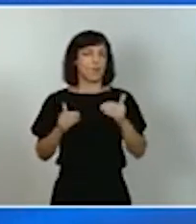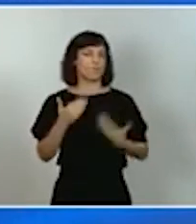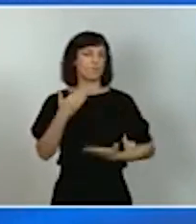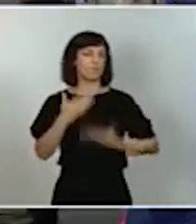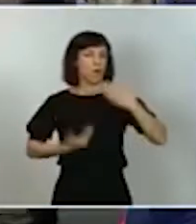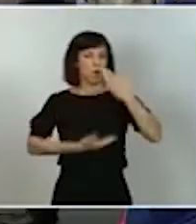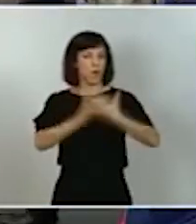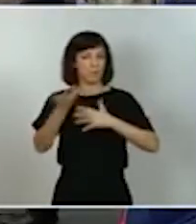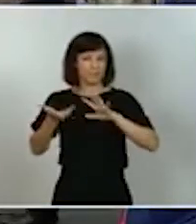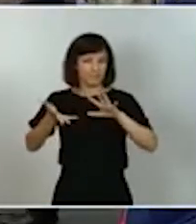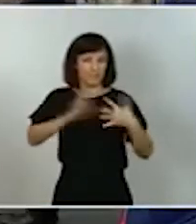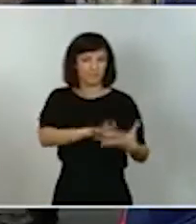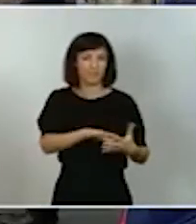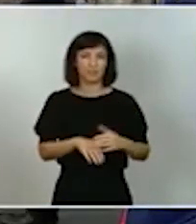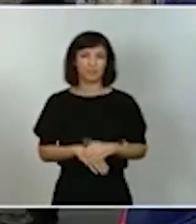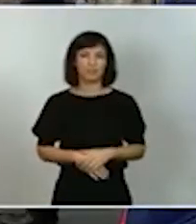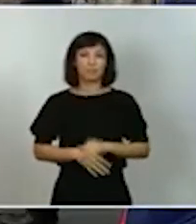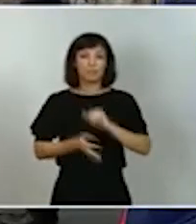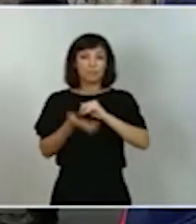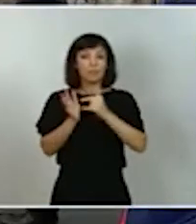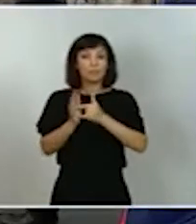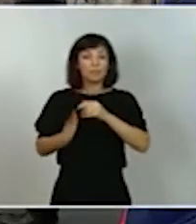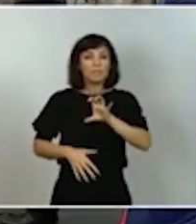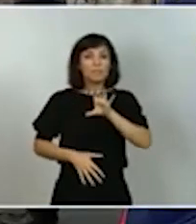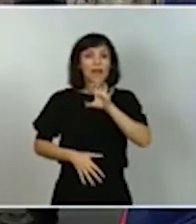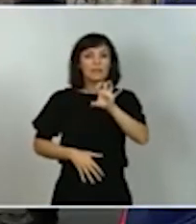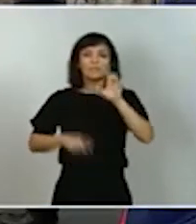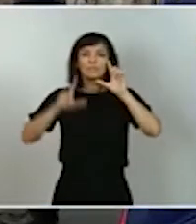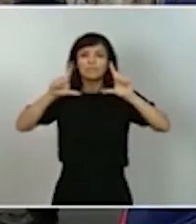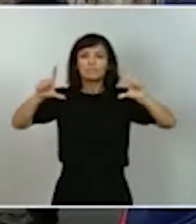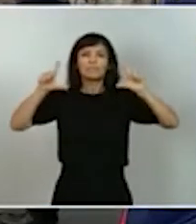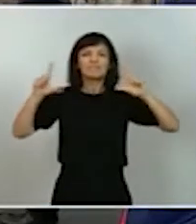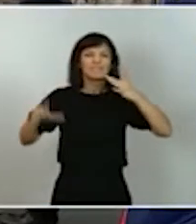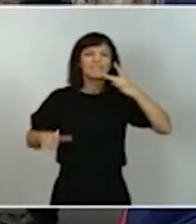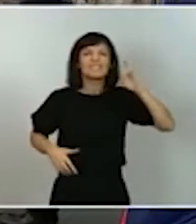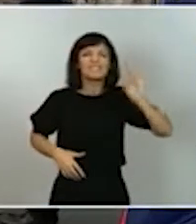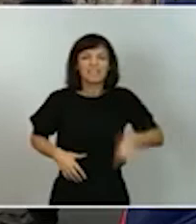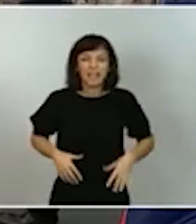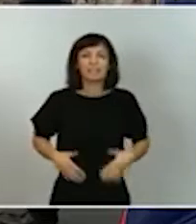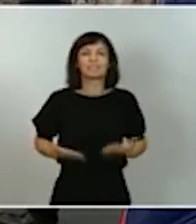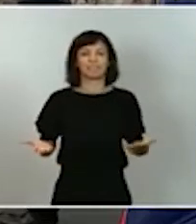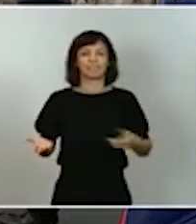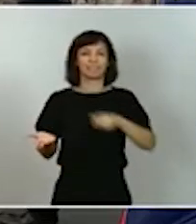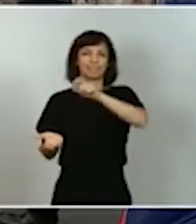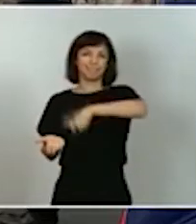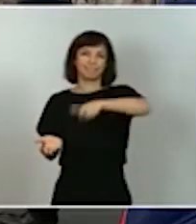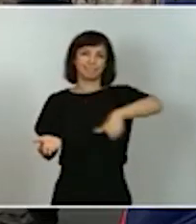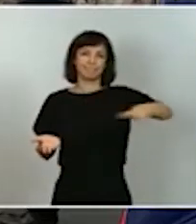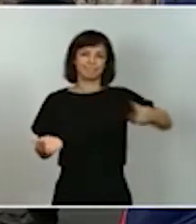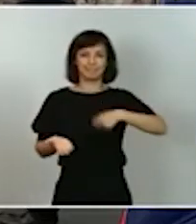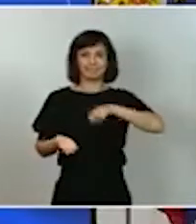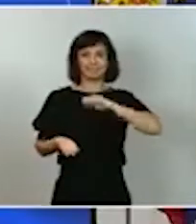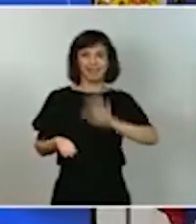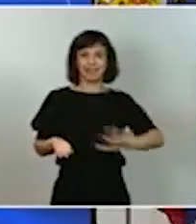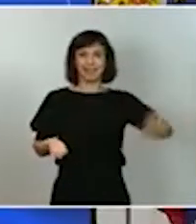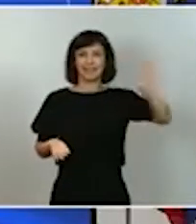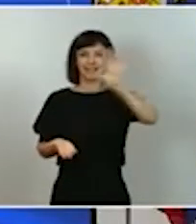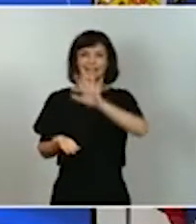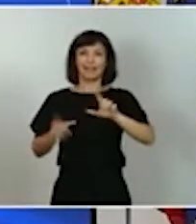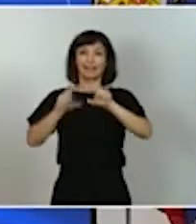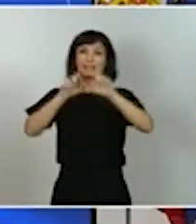proyecto de país protagonizada por quienes son realmente los protagonistas, los ciudadanos y ciudadanas de nuestro país y sus instituciones.